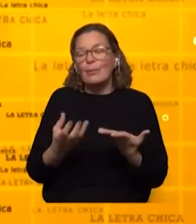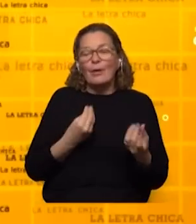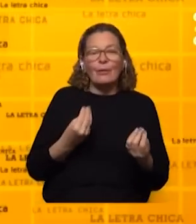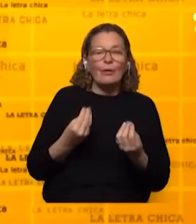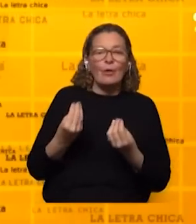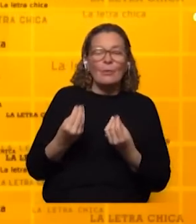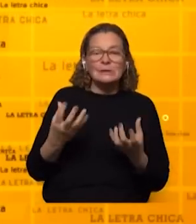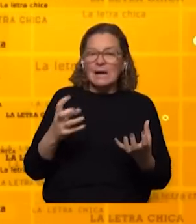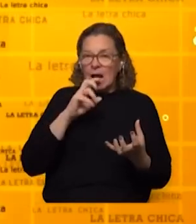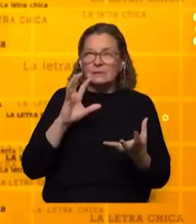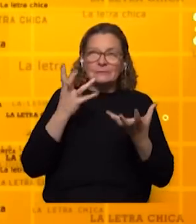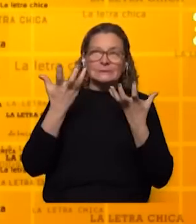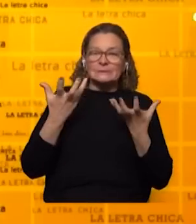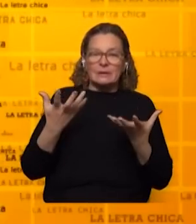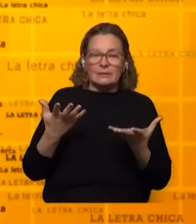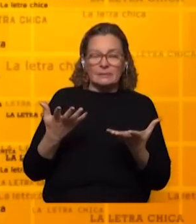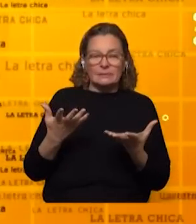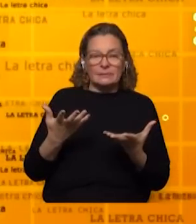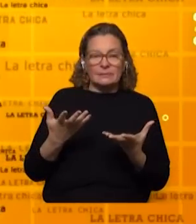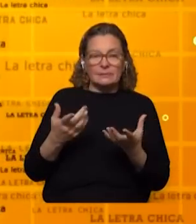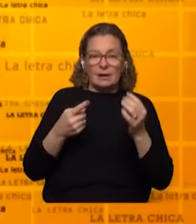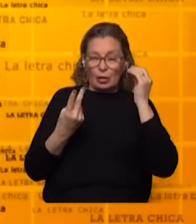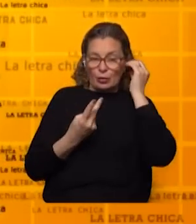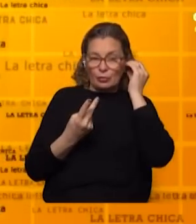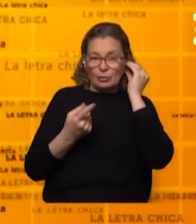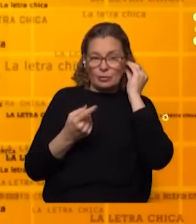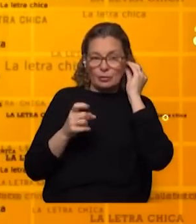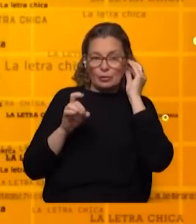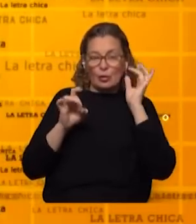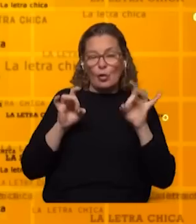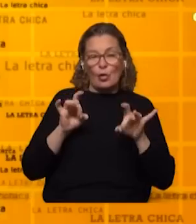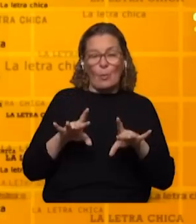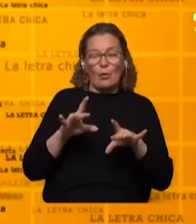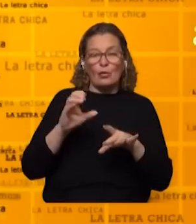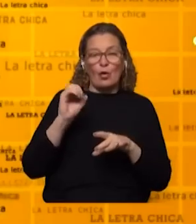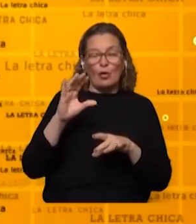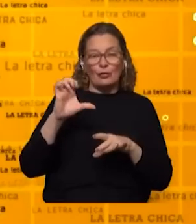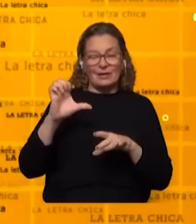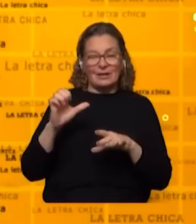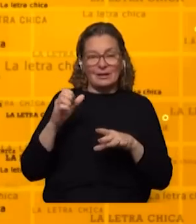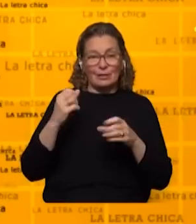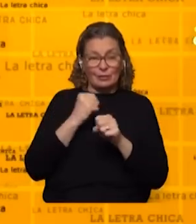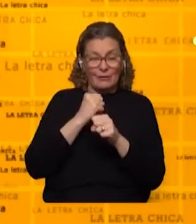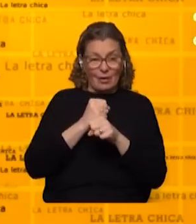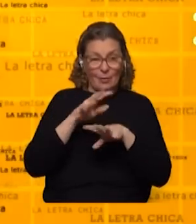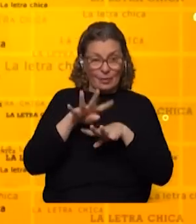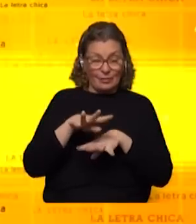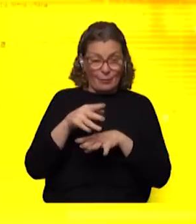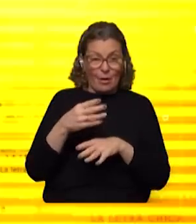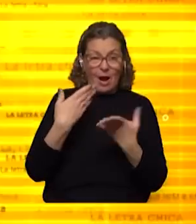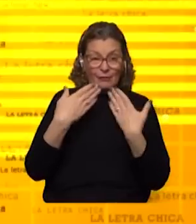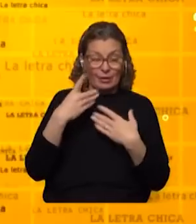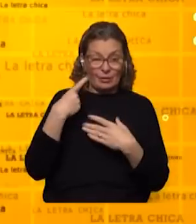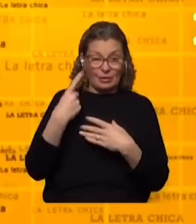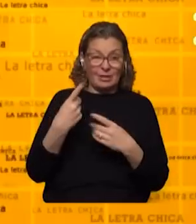dónde fue del calor del momento. Bien. Hay dos cosas. Es común en la OCE que los trabajadores nos movilicemos hacia el directorio por